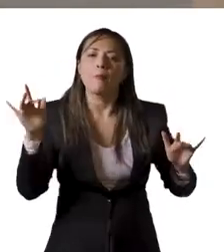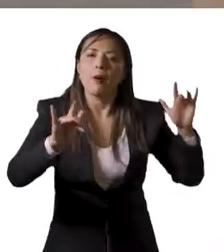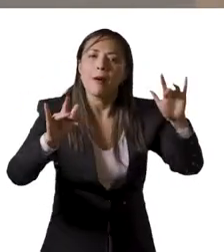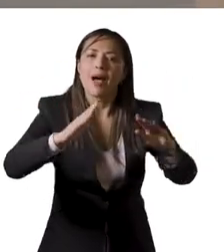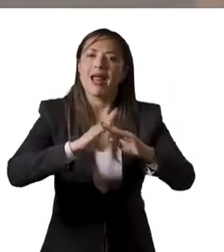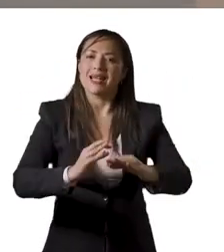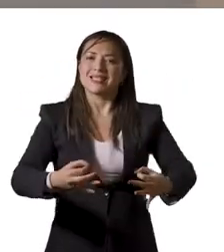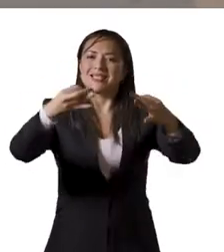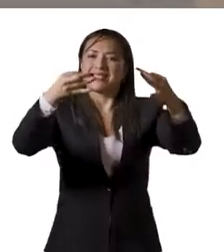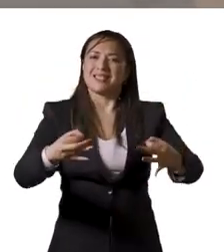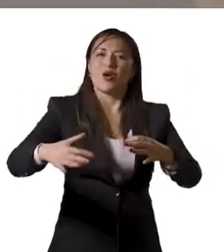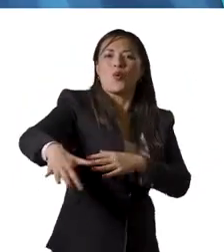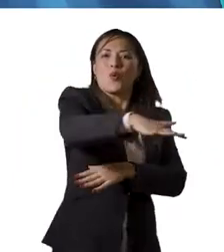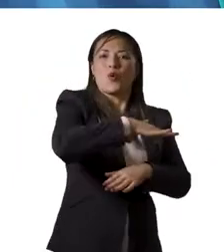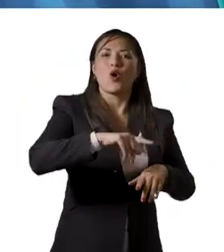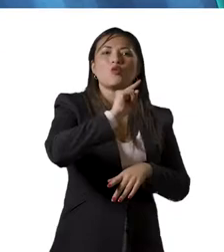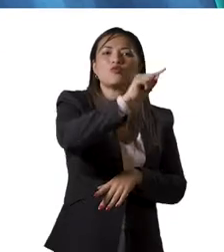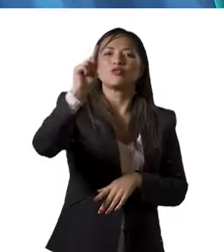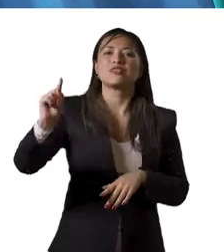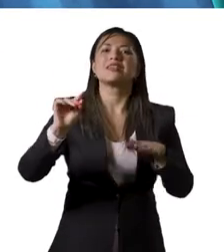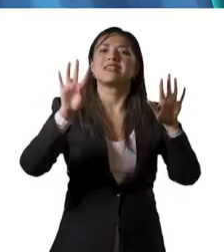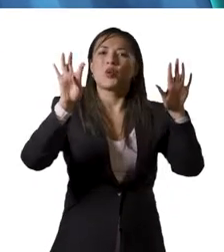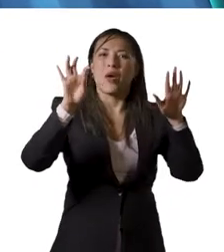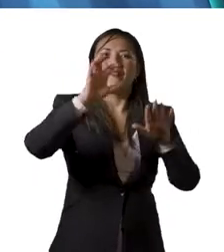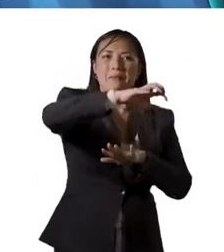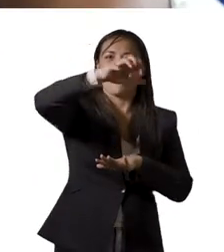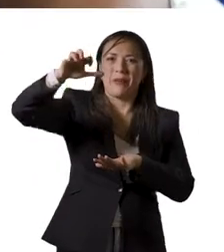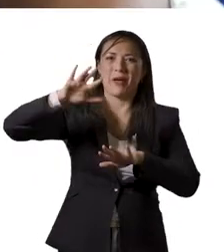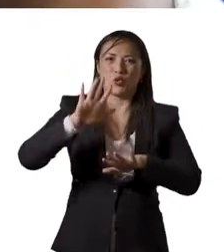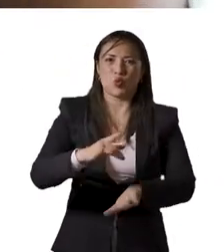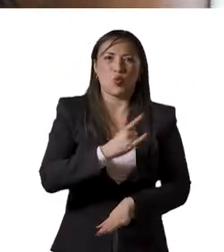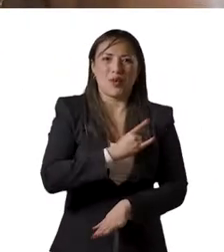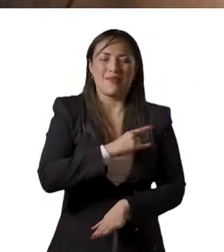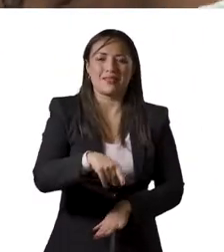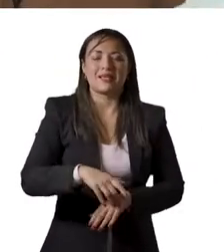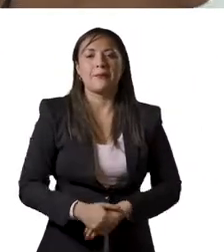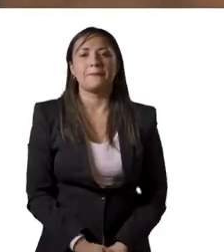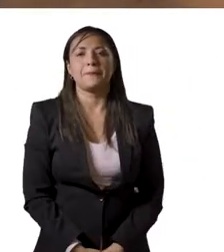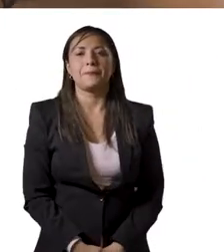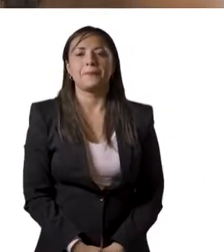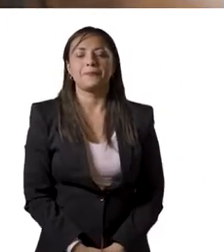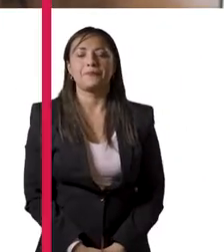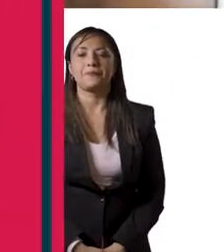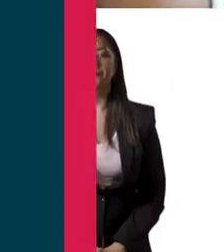condiciones óptimas de seguridad en las nueve sedes de la universidad en el país.